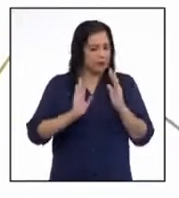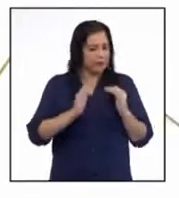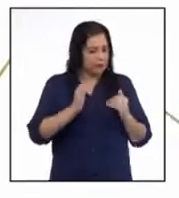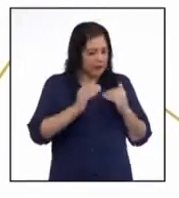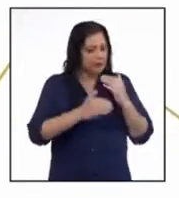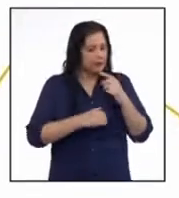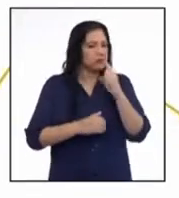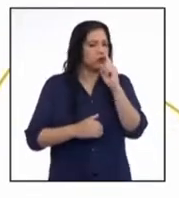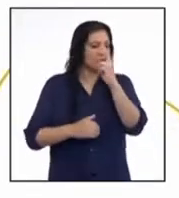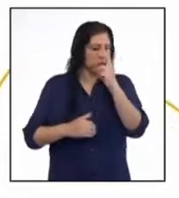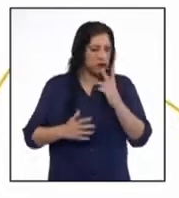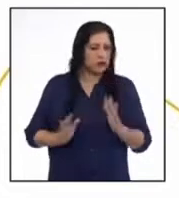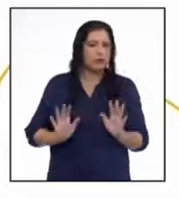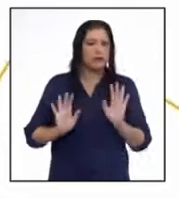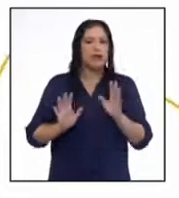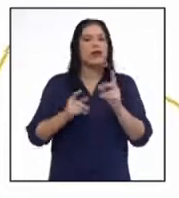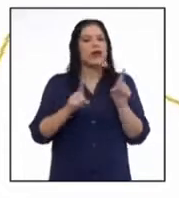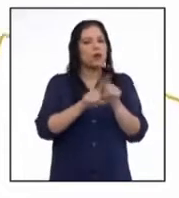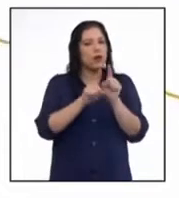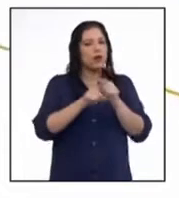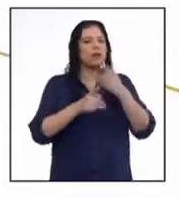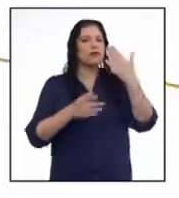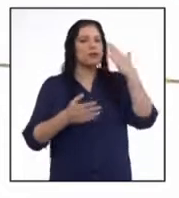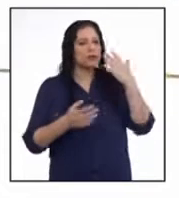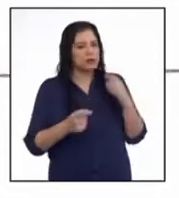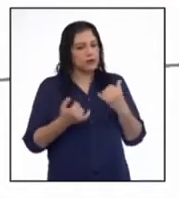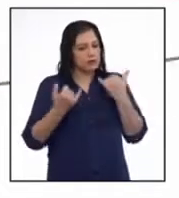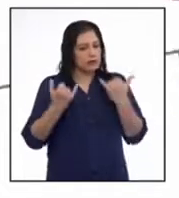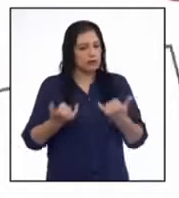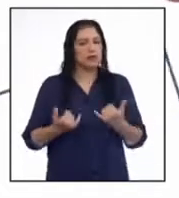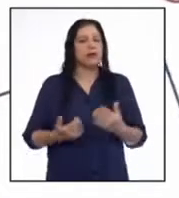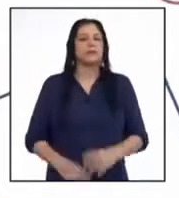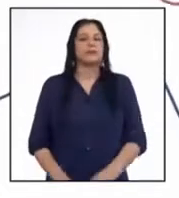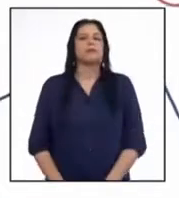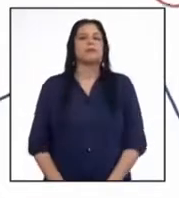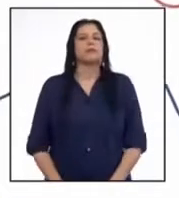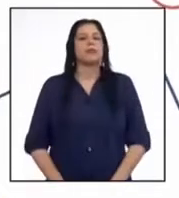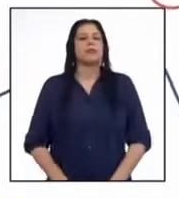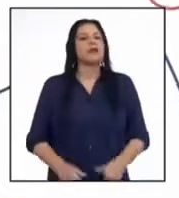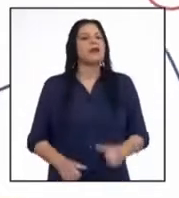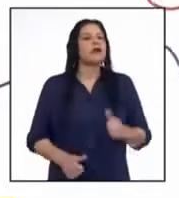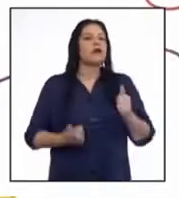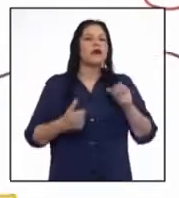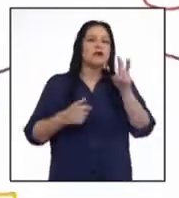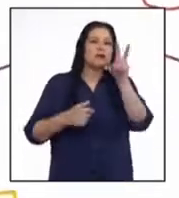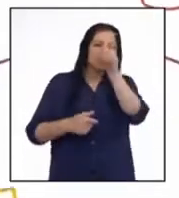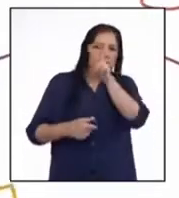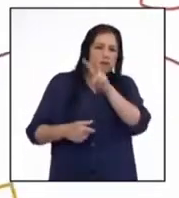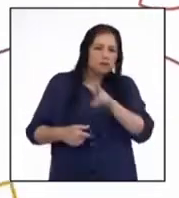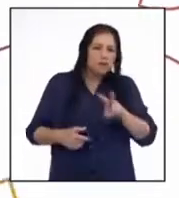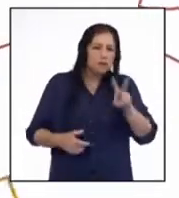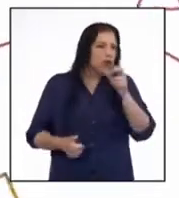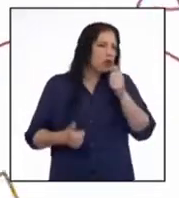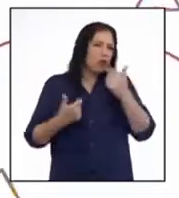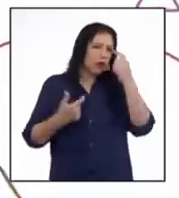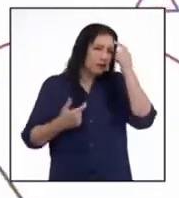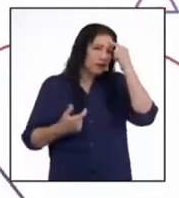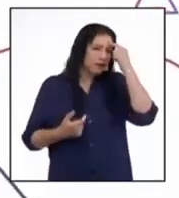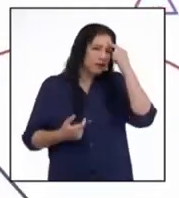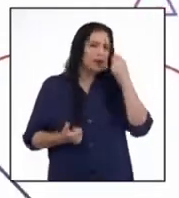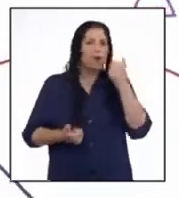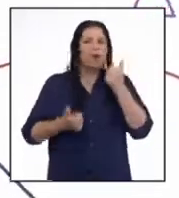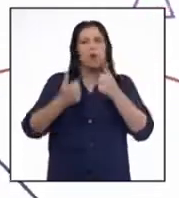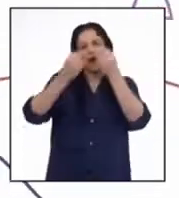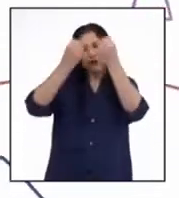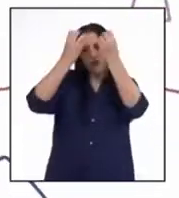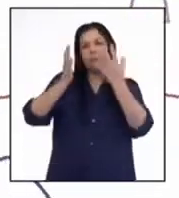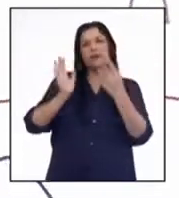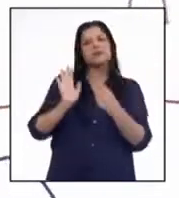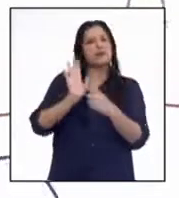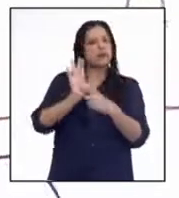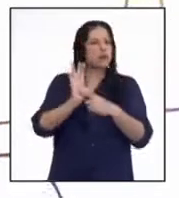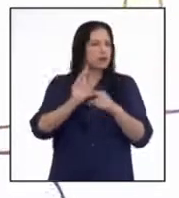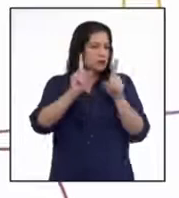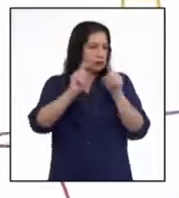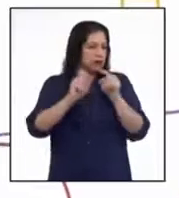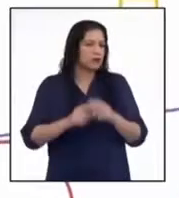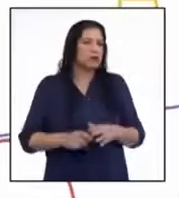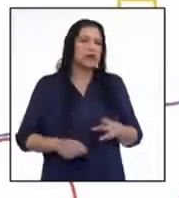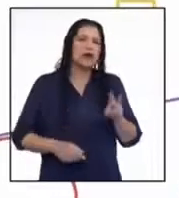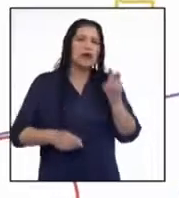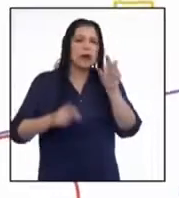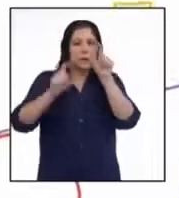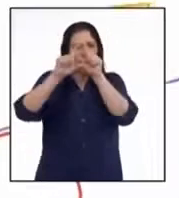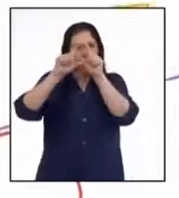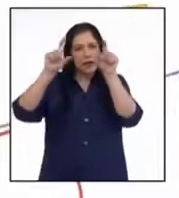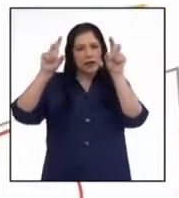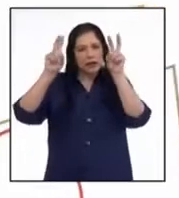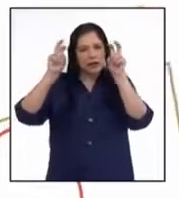paso. Así como lo hemos venido haciendo hasta ahora. ¿De qué trata el gráfico? ¿Qué información nos muestra? Por